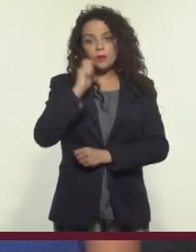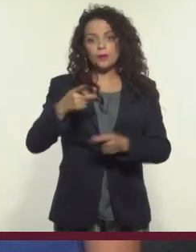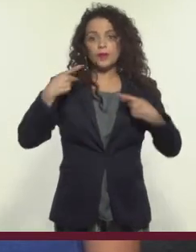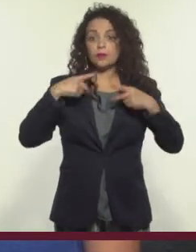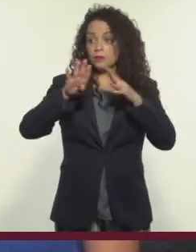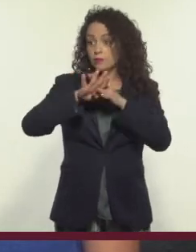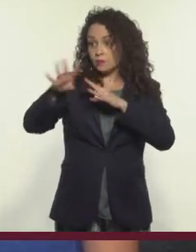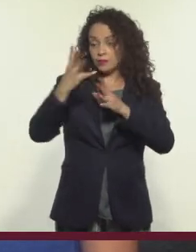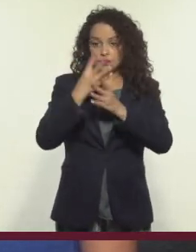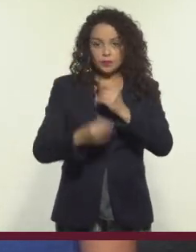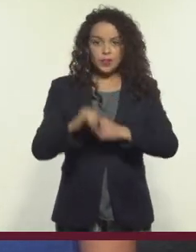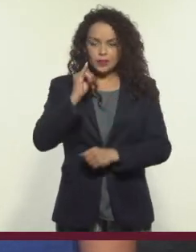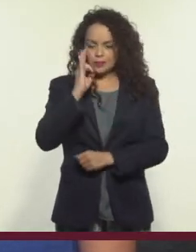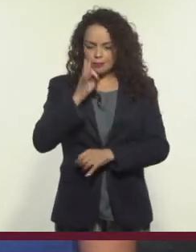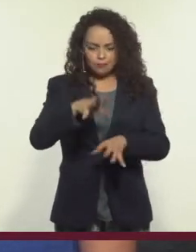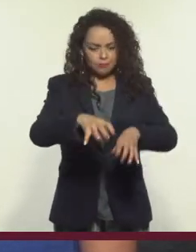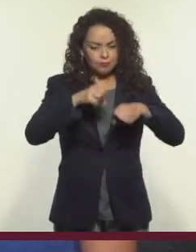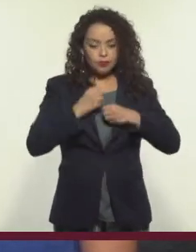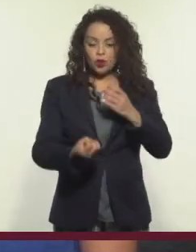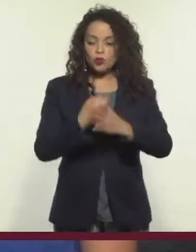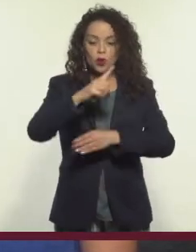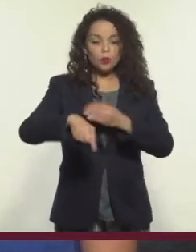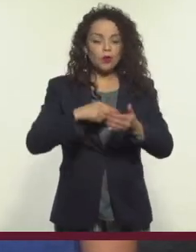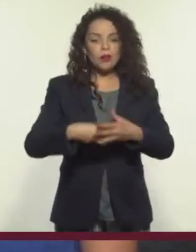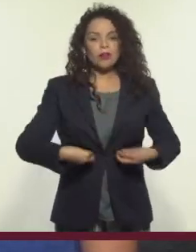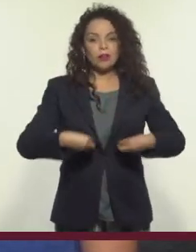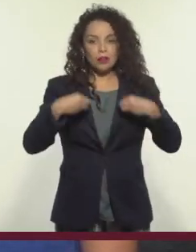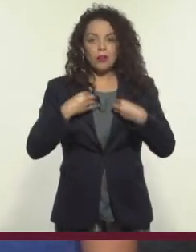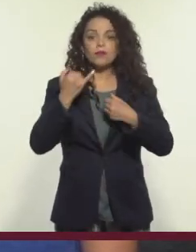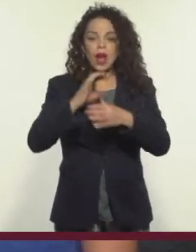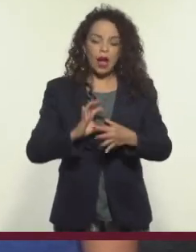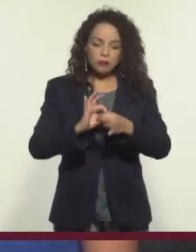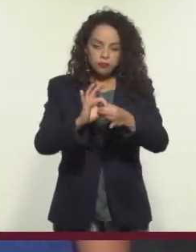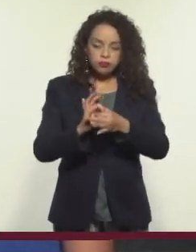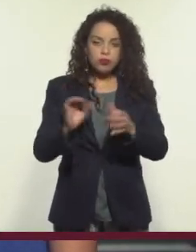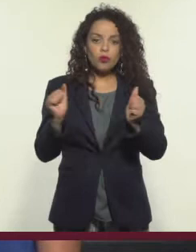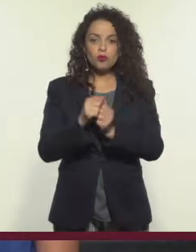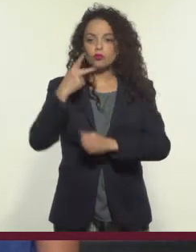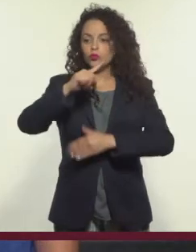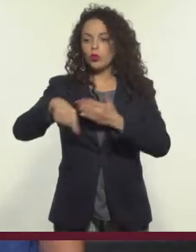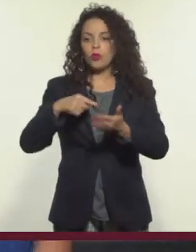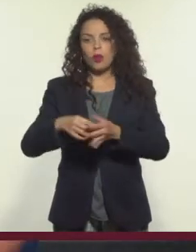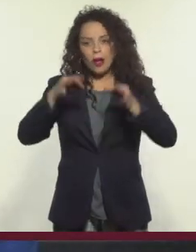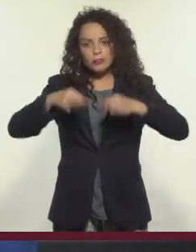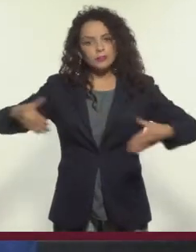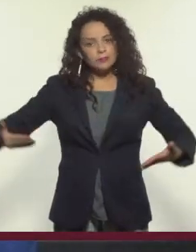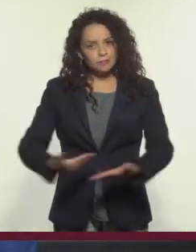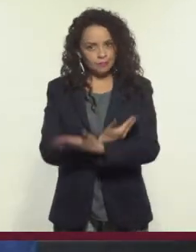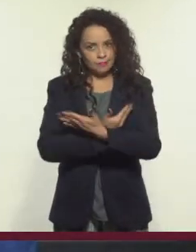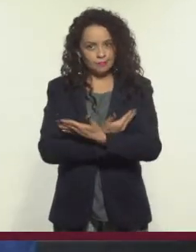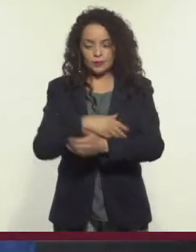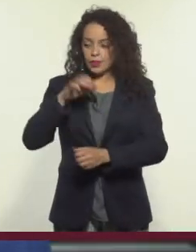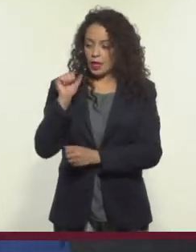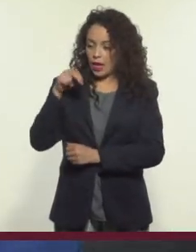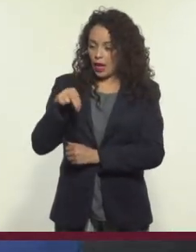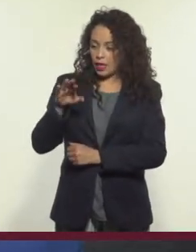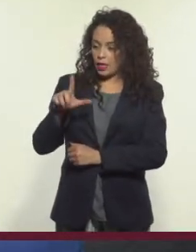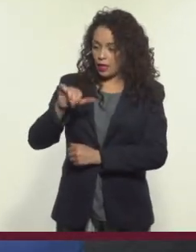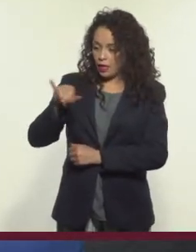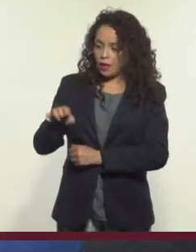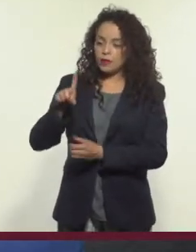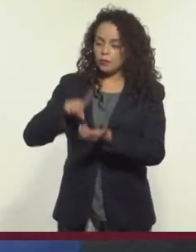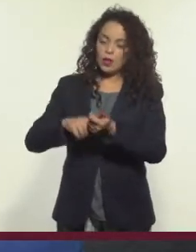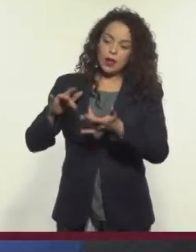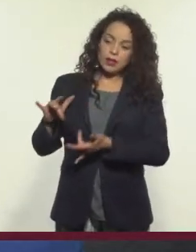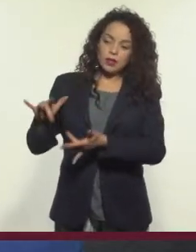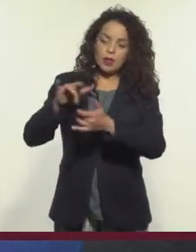adaptación de los migrantes a su nuevo entorno, como a mantener los lazos con su lugar de origen. En cuanto al anclaje, podríamos decir